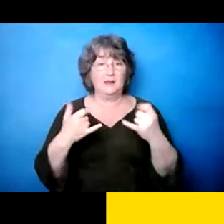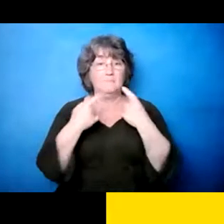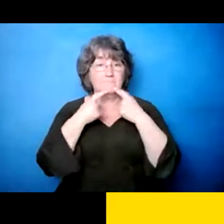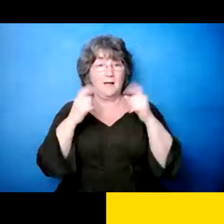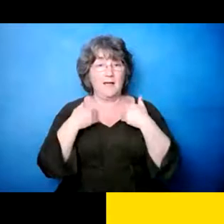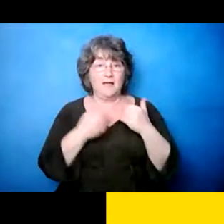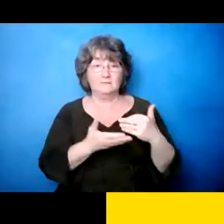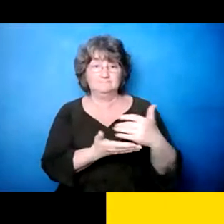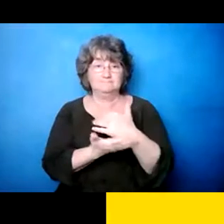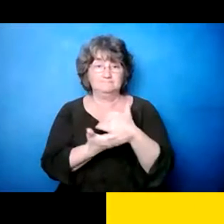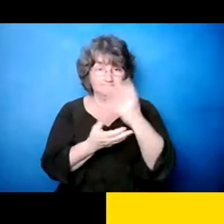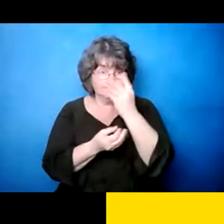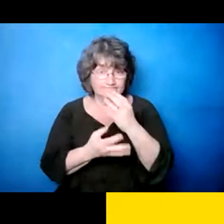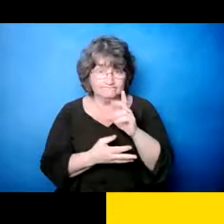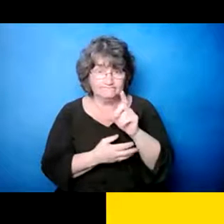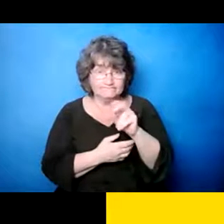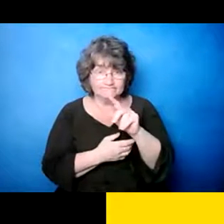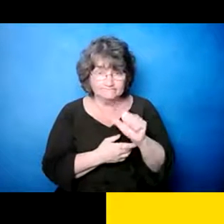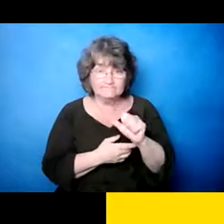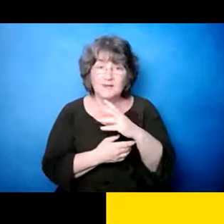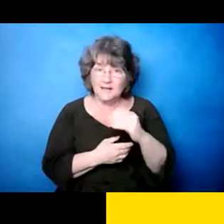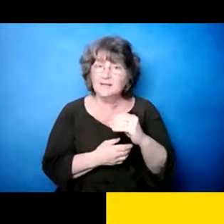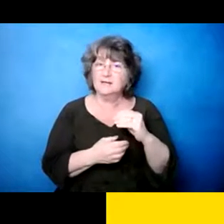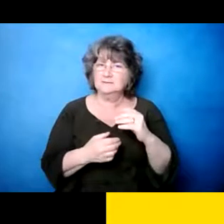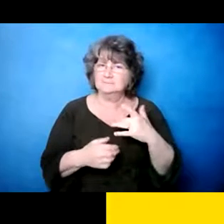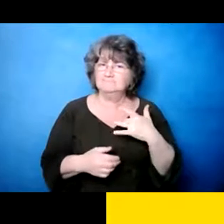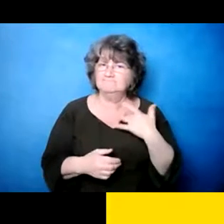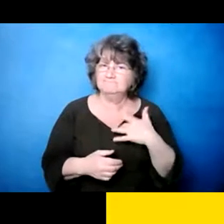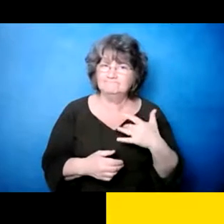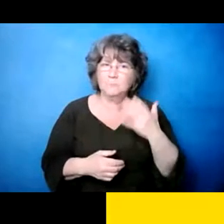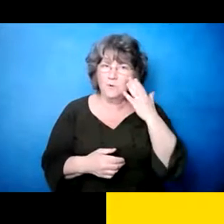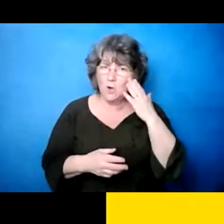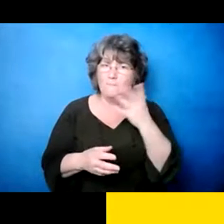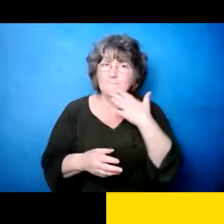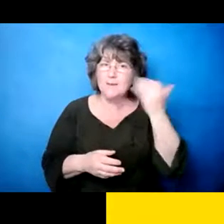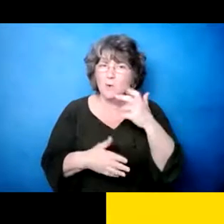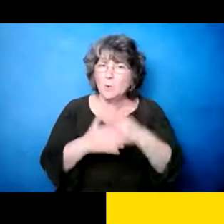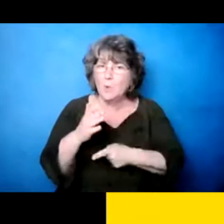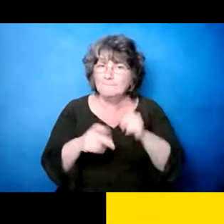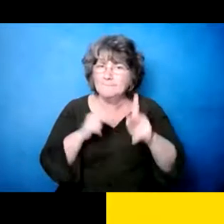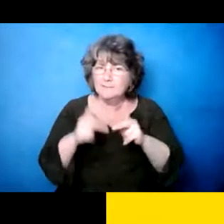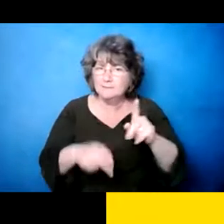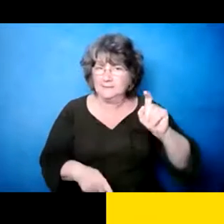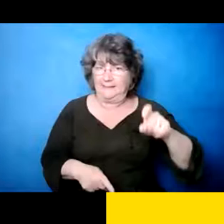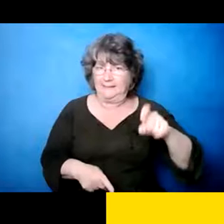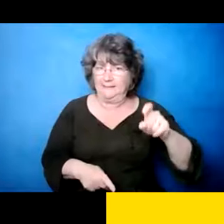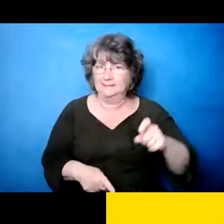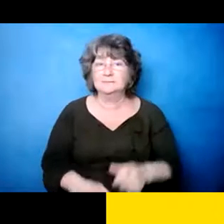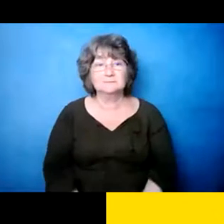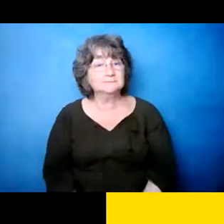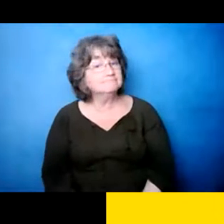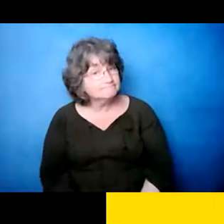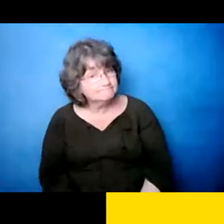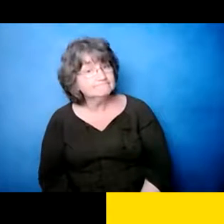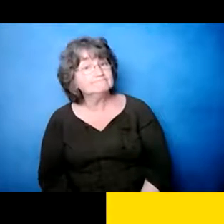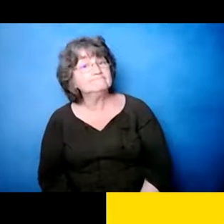tenemos un poco de, de, de data que nos da dirección en, en qué, en qué dirección debemos ir. Así que muchas gracias